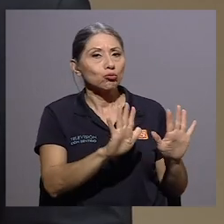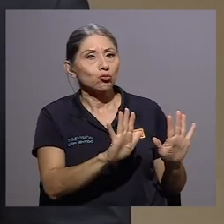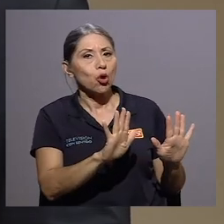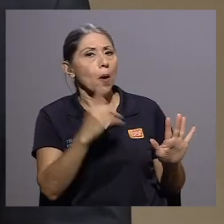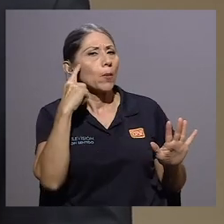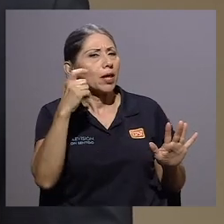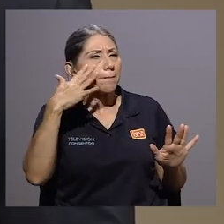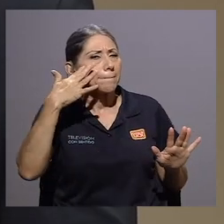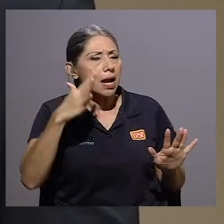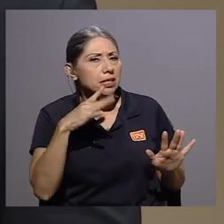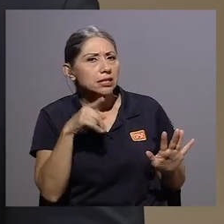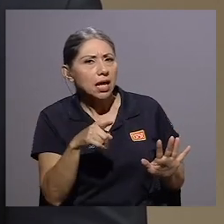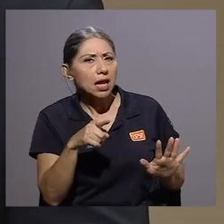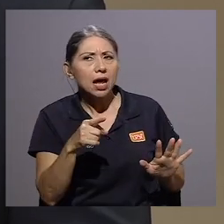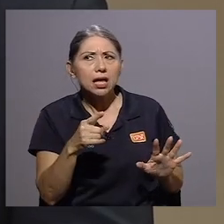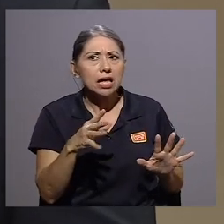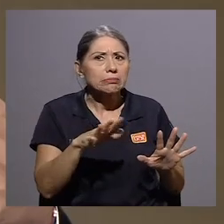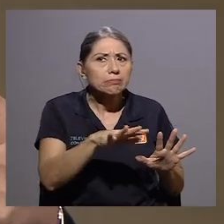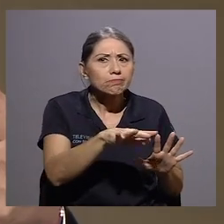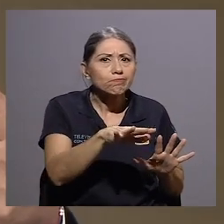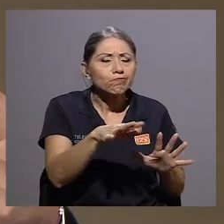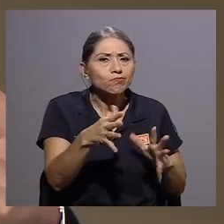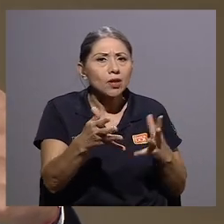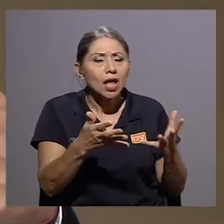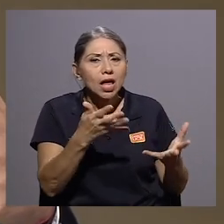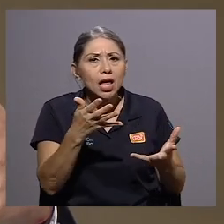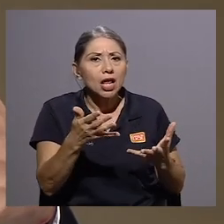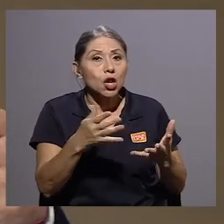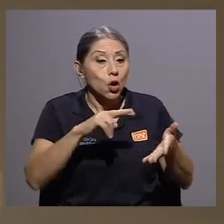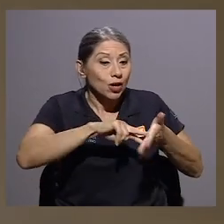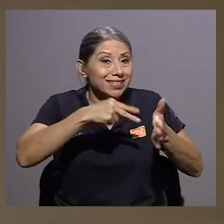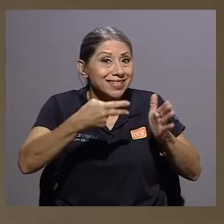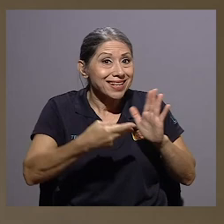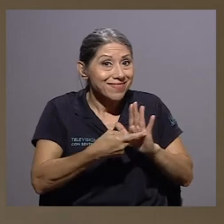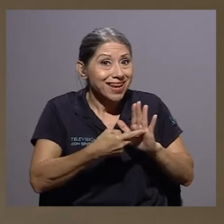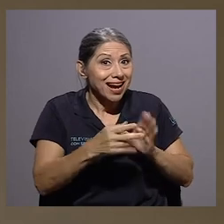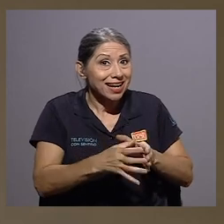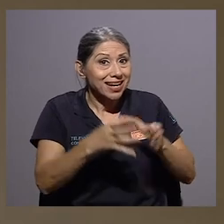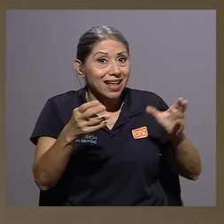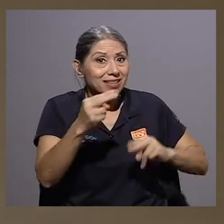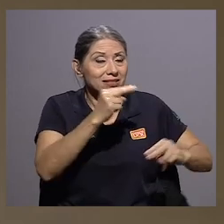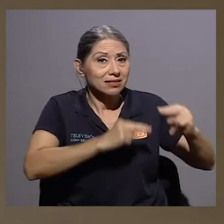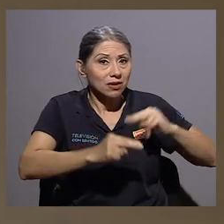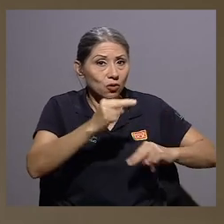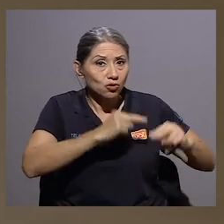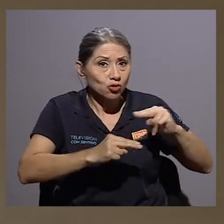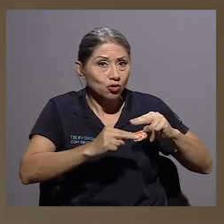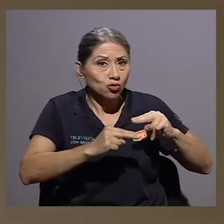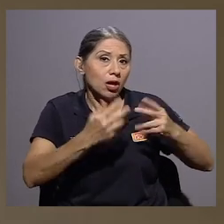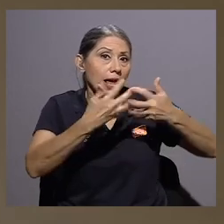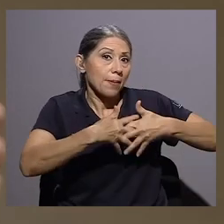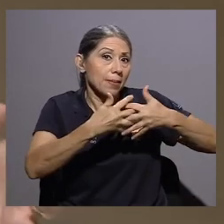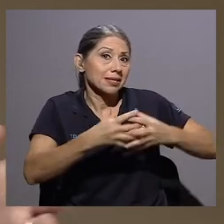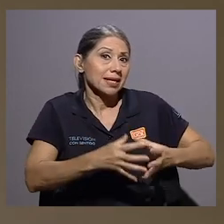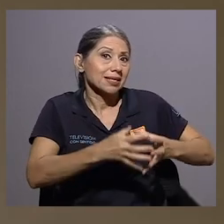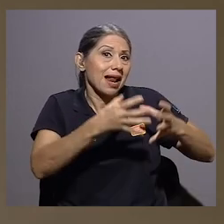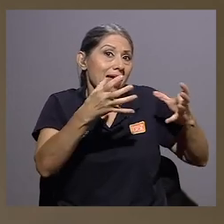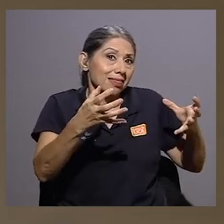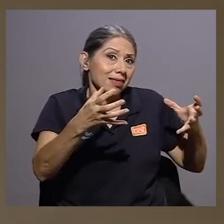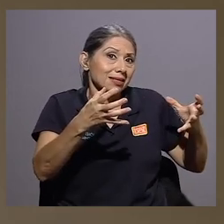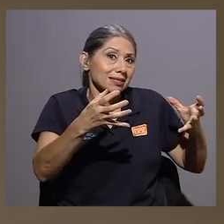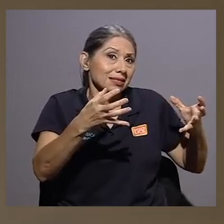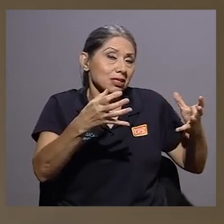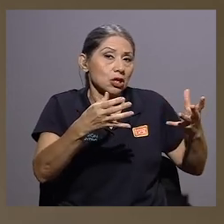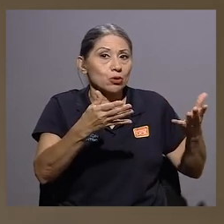hago el paréntesis porque pareciera como que hay una gran tensión entre lo que significan los grandes negocios, ¿verdad? O las grandes empresas versus